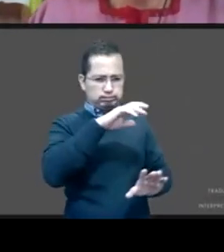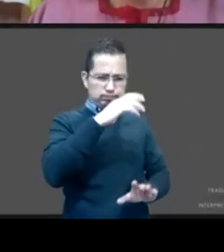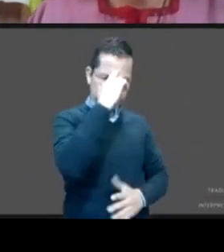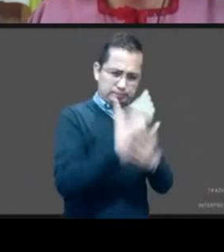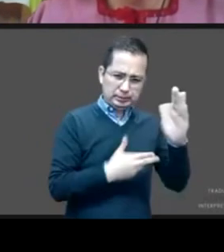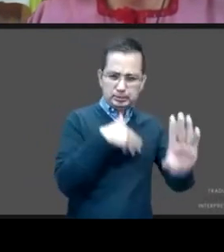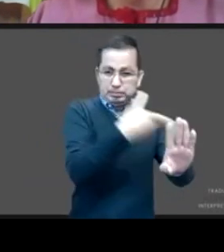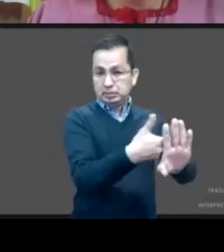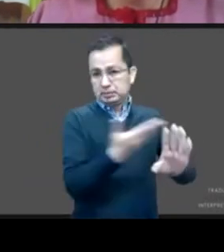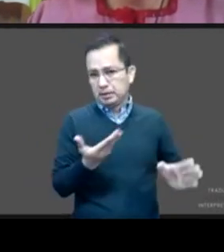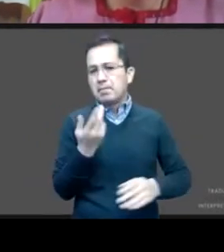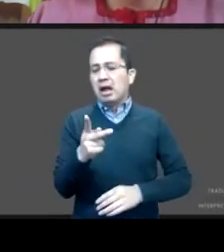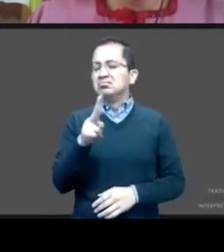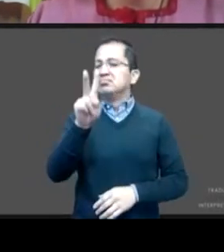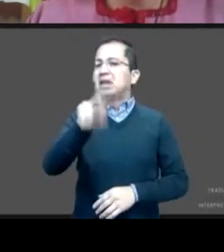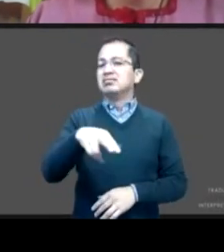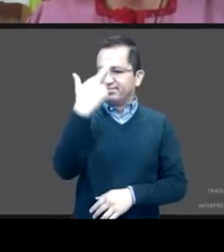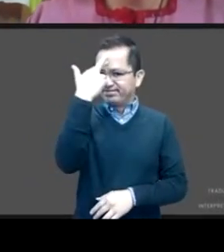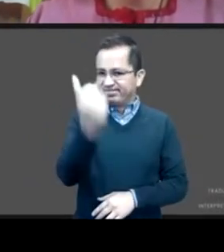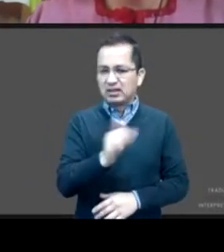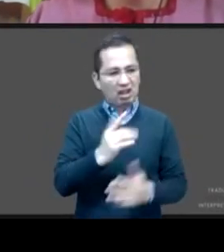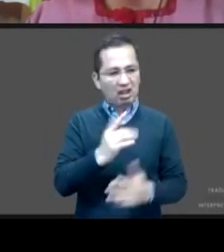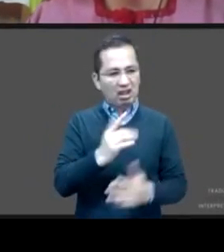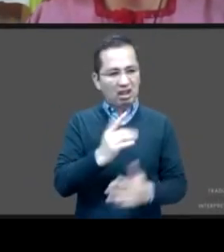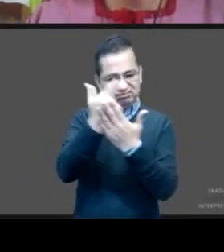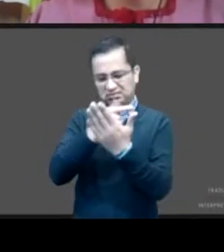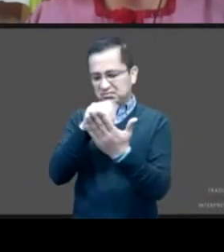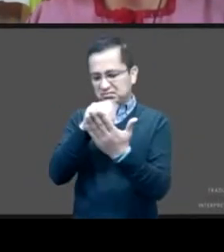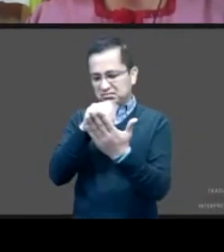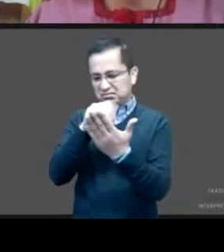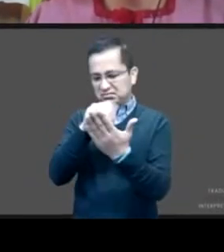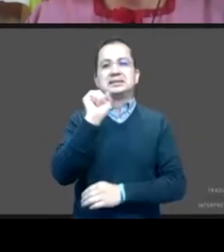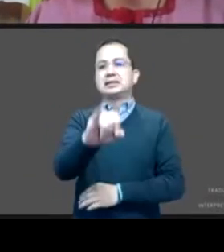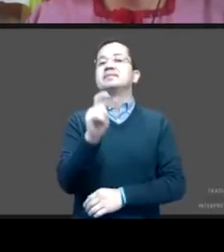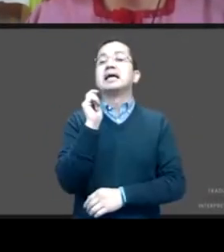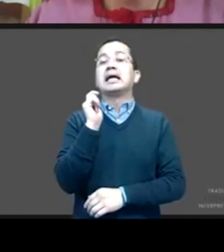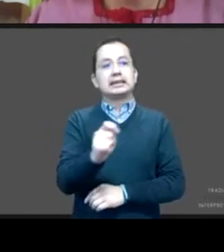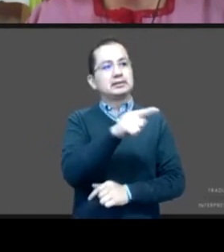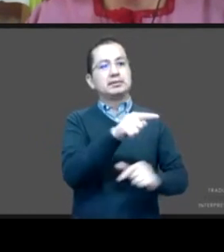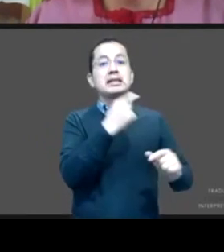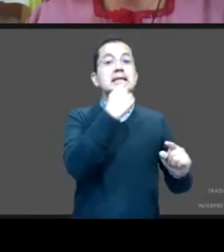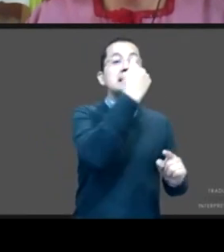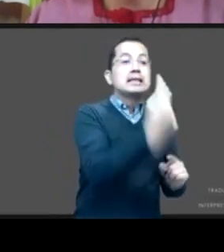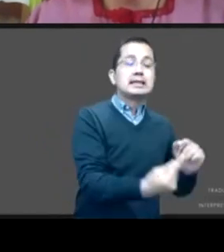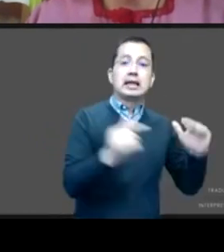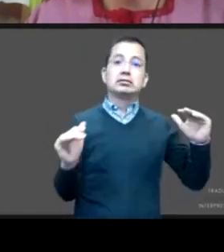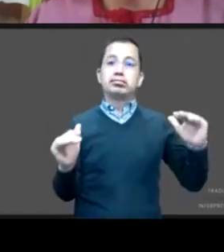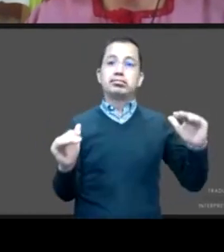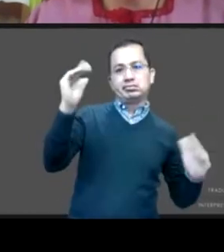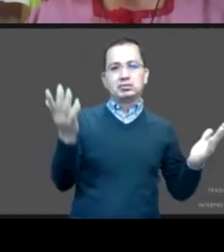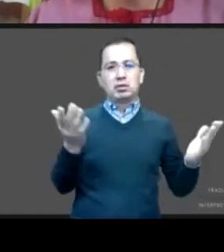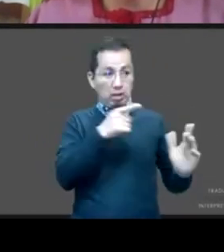cifras y los casos que están documentados, es el resultado de una relación asimétrica donde las niñas tienen poco o ninguna